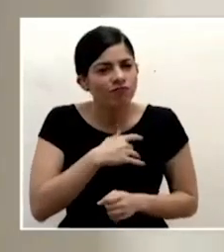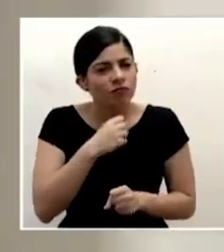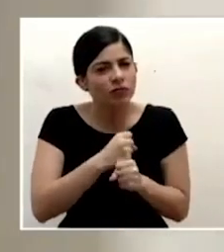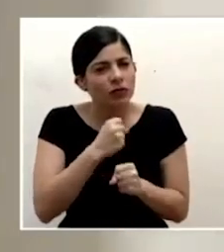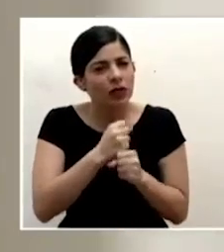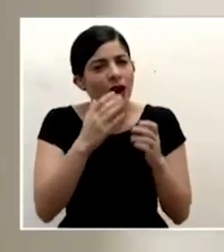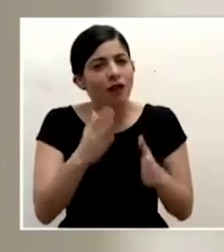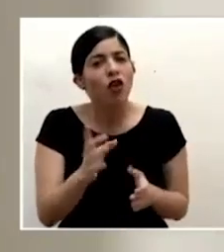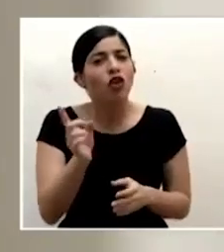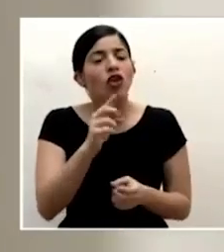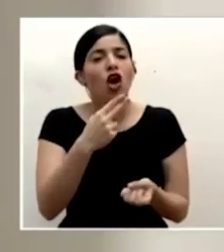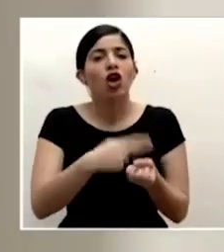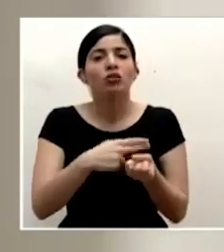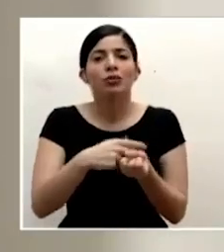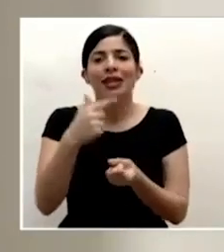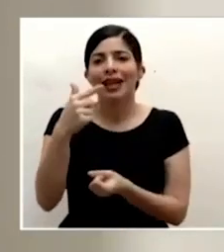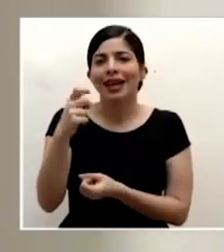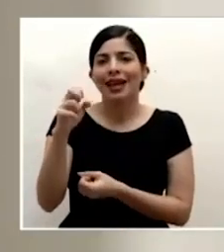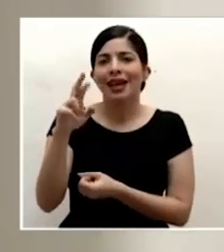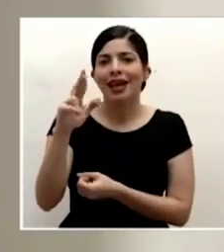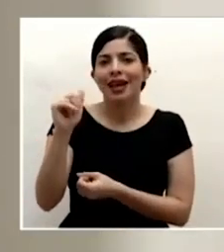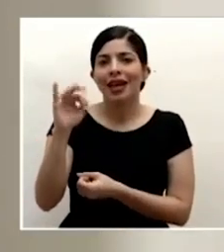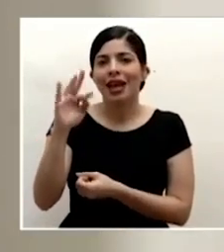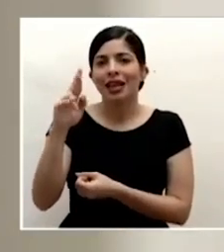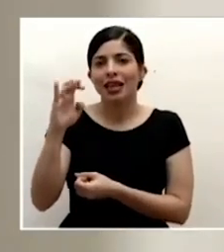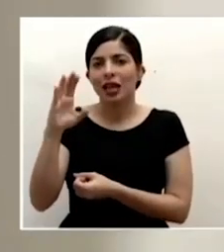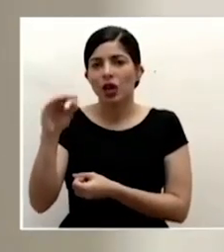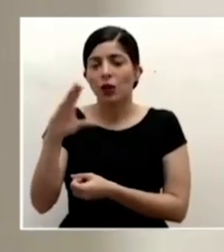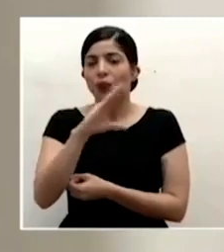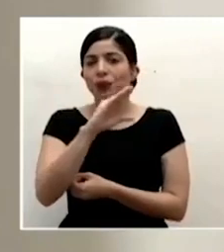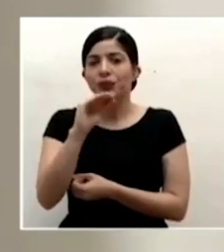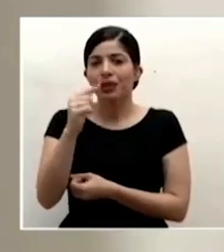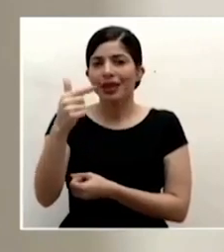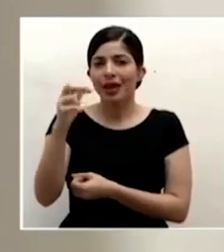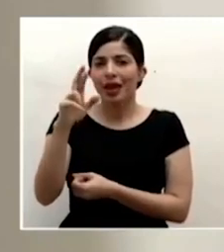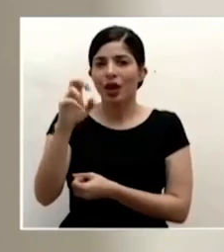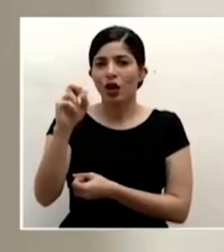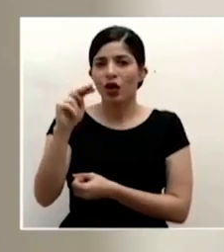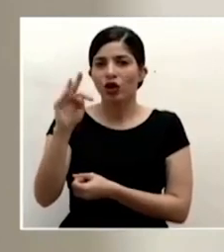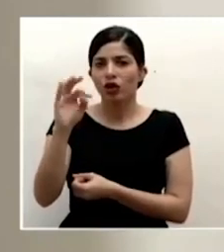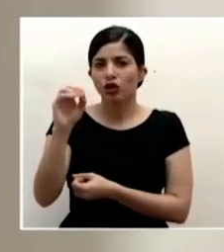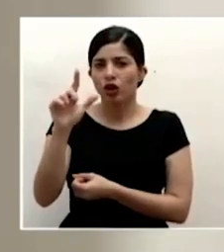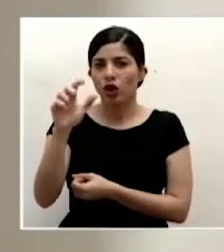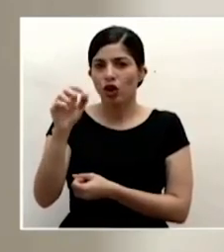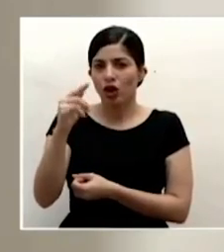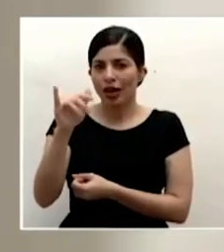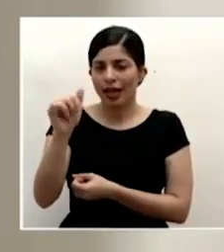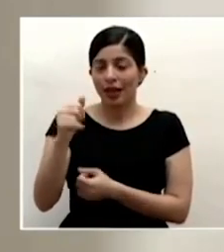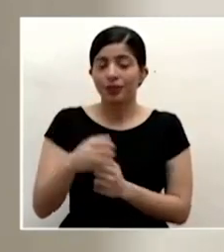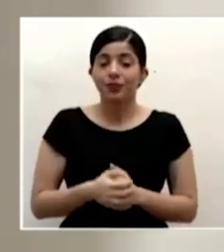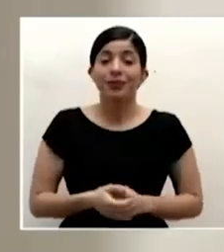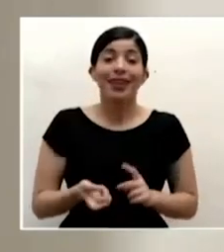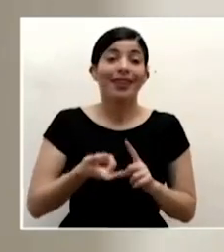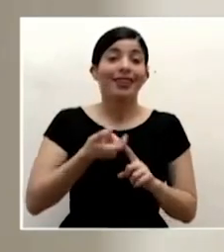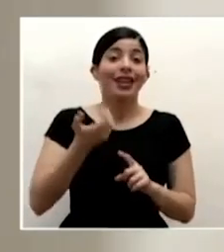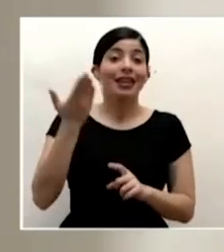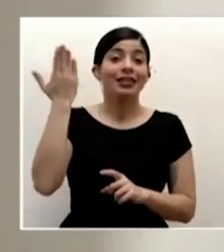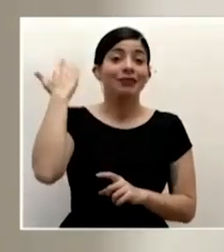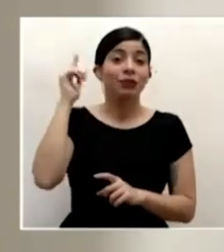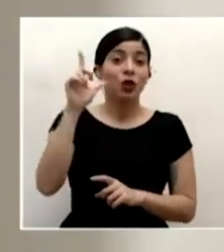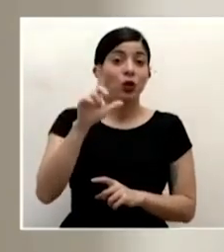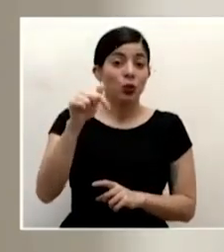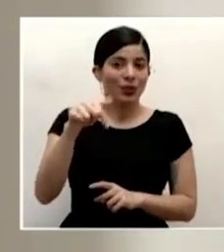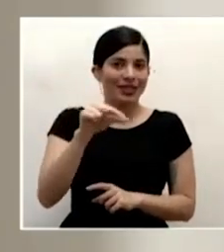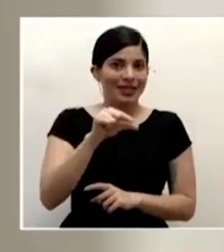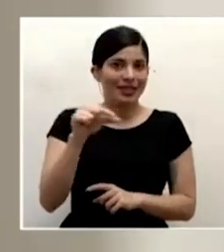geriátrico y de gerontología desde el lunes de esta semana personal de ese